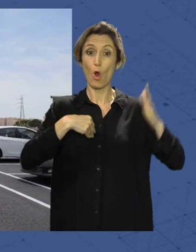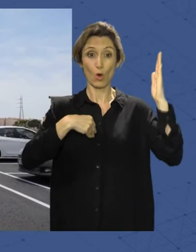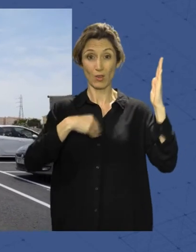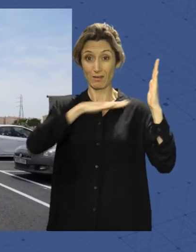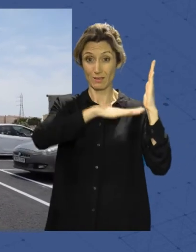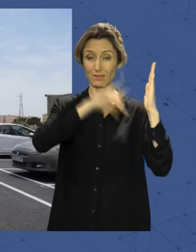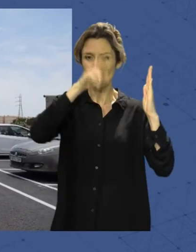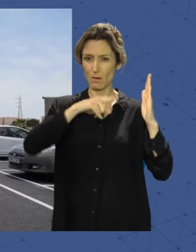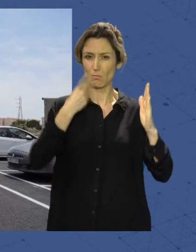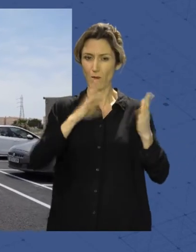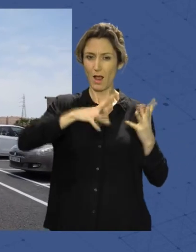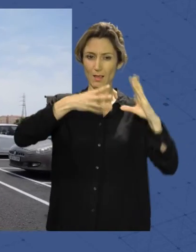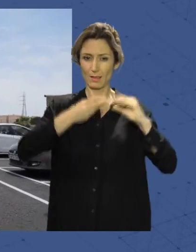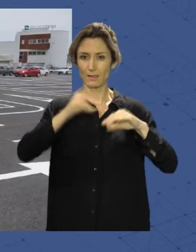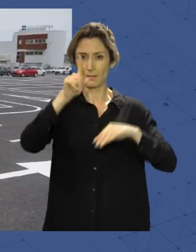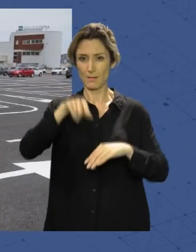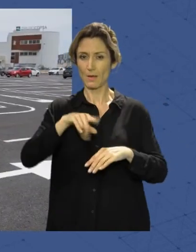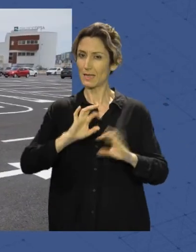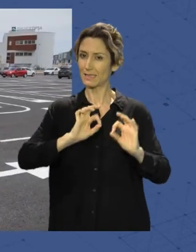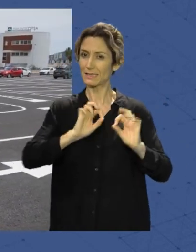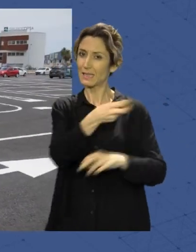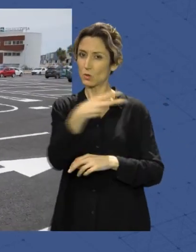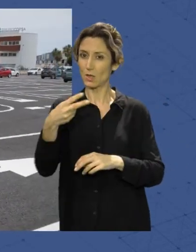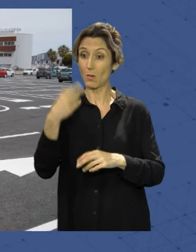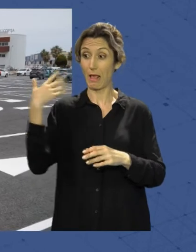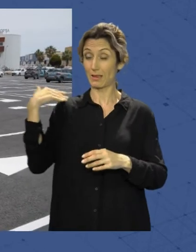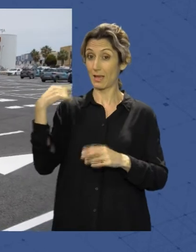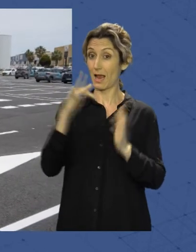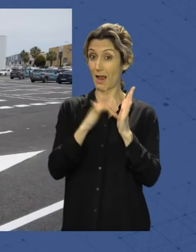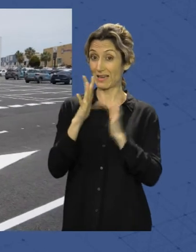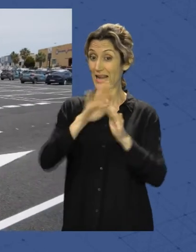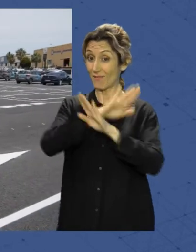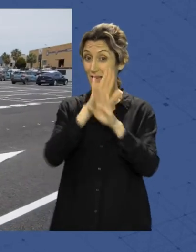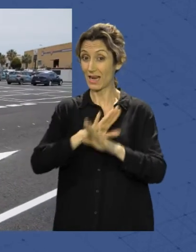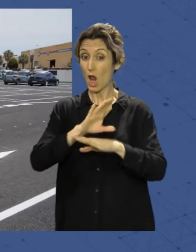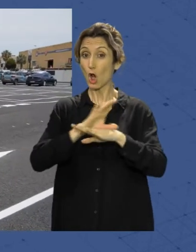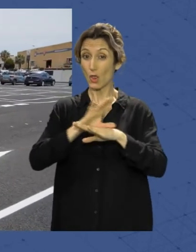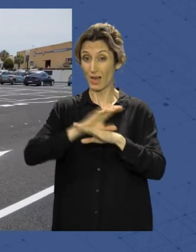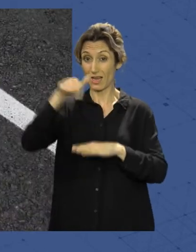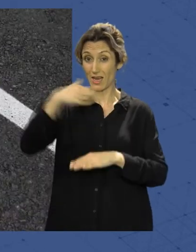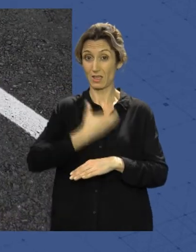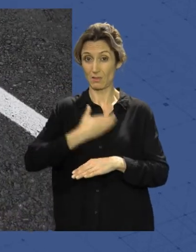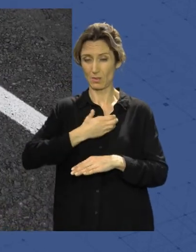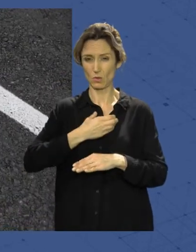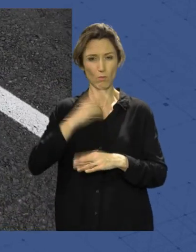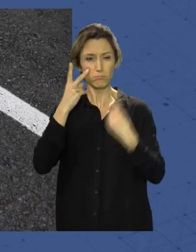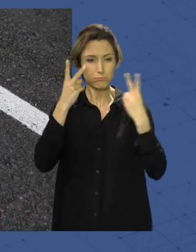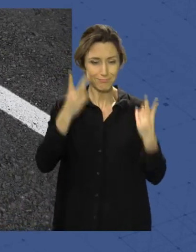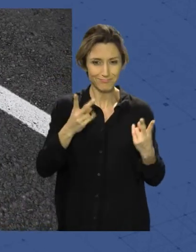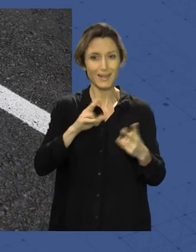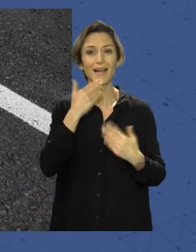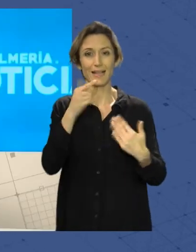vertical y su acondicionamiento además es fruto de la visita que a finales de abril realizaron varios concejales del equipo de gobierno municipal al polígono